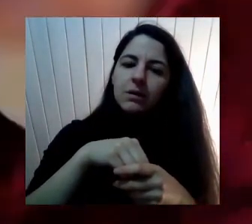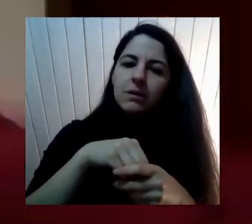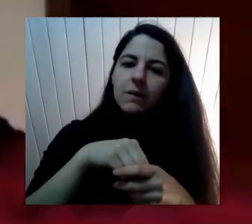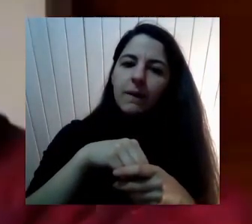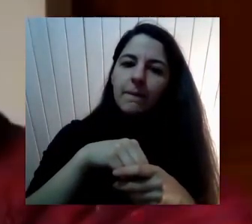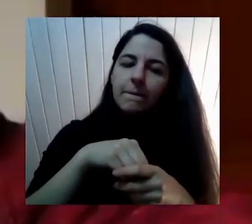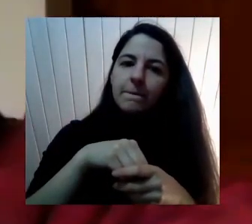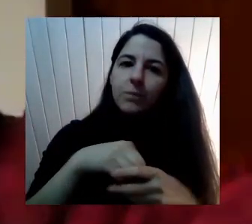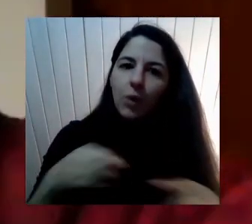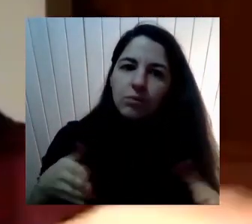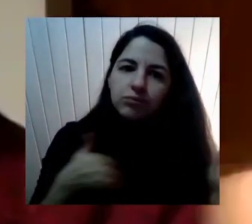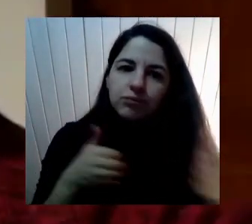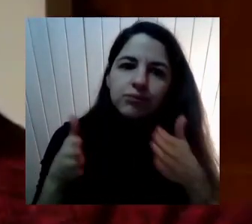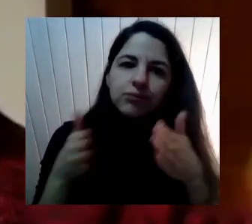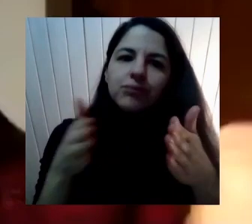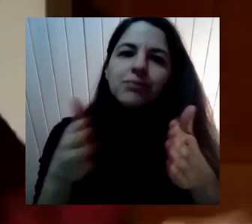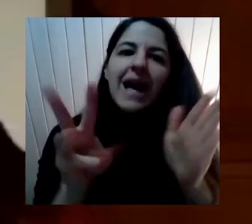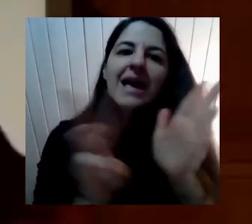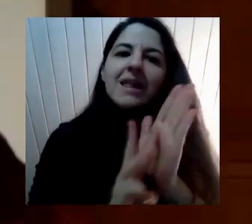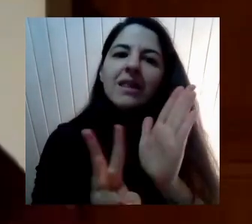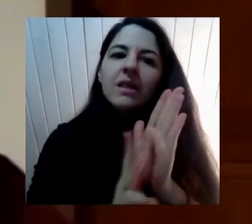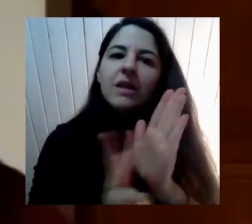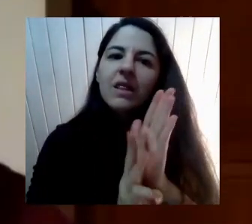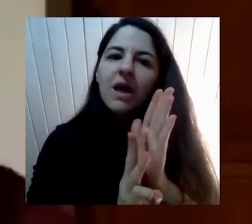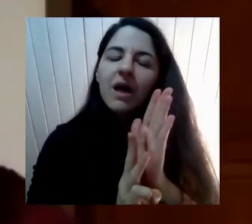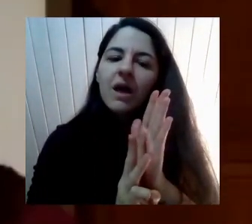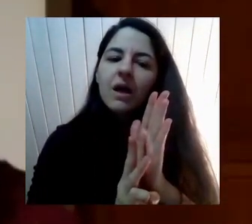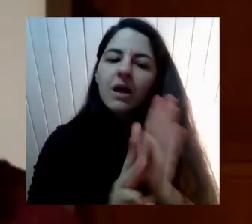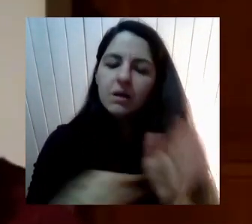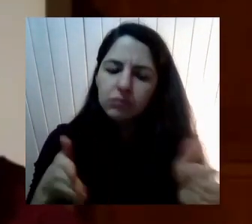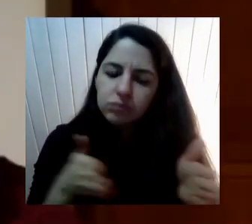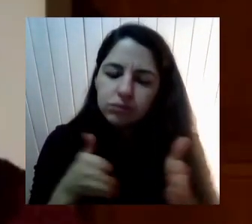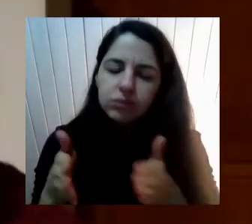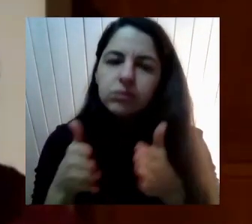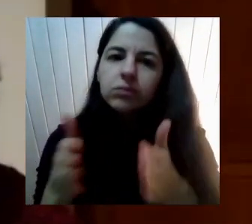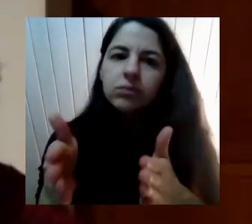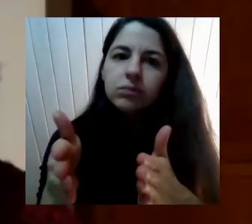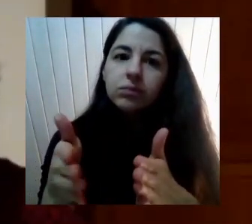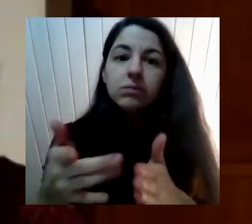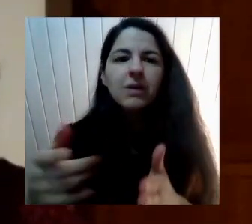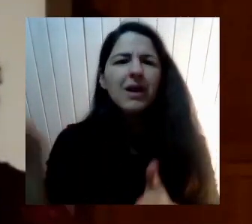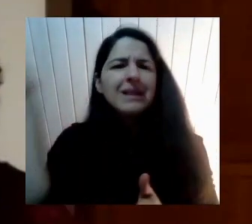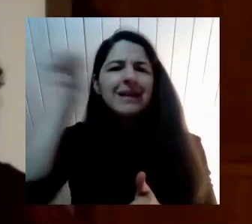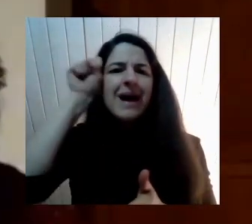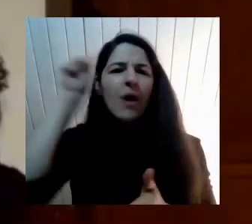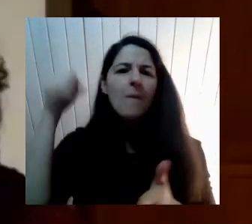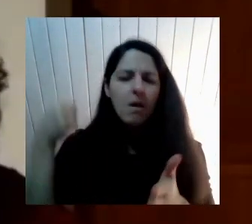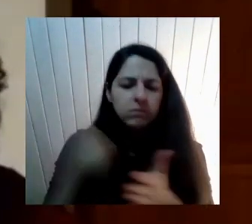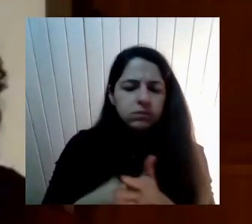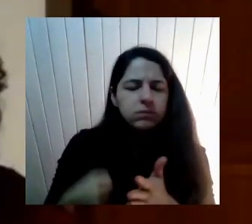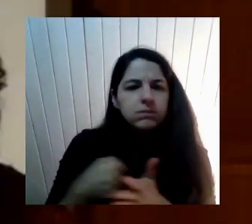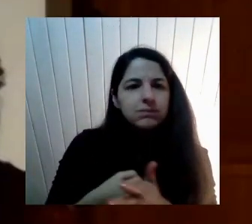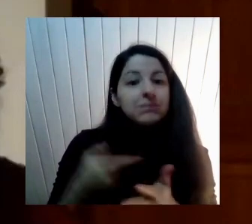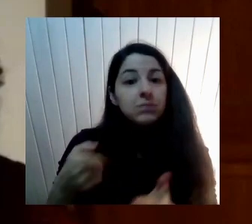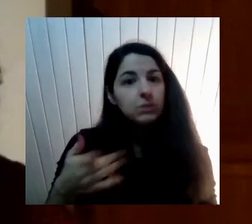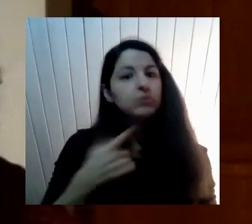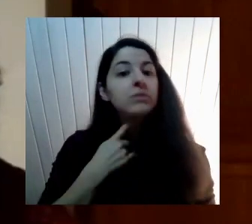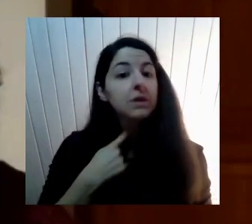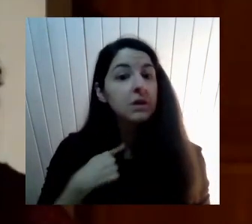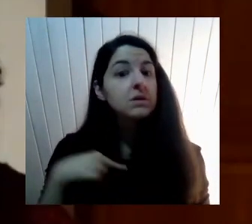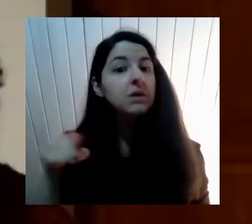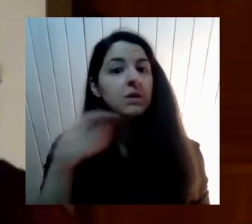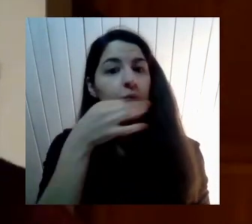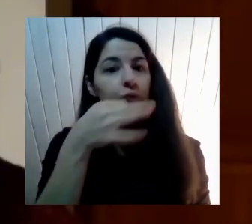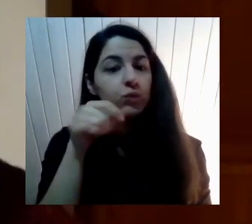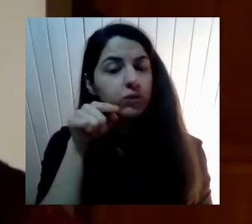El camino A la identidad Entonces Me parece Súper interesante Que hayas tocado Ese tema Creo que es un lugar